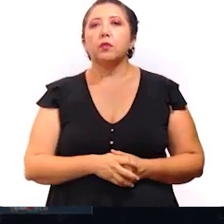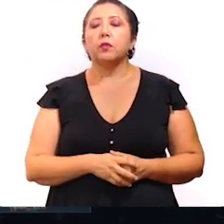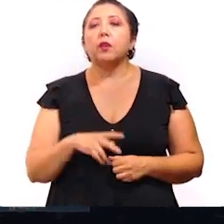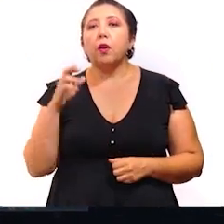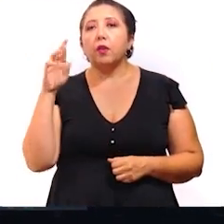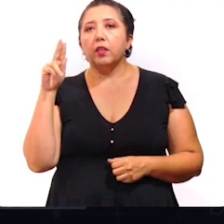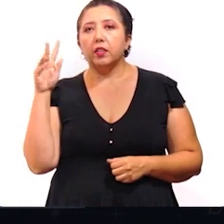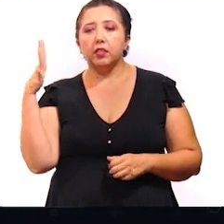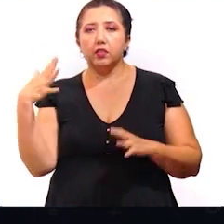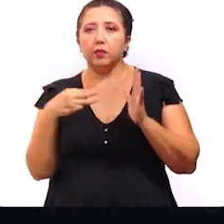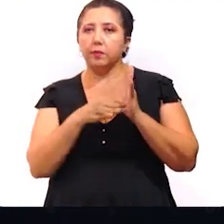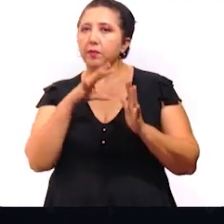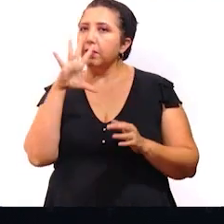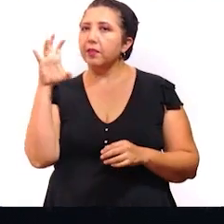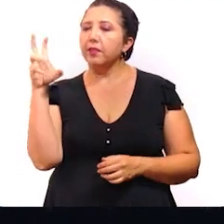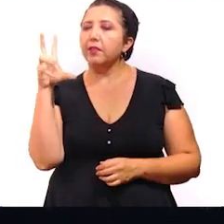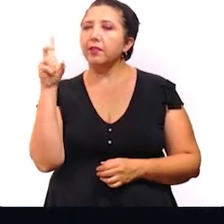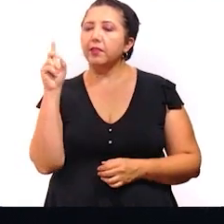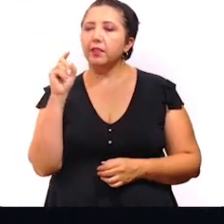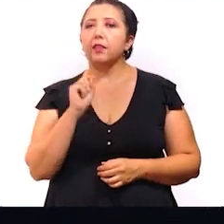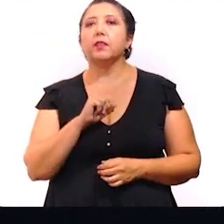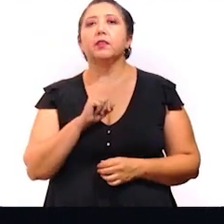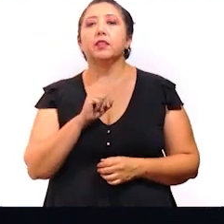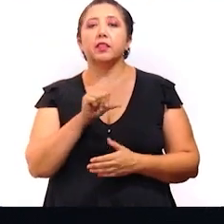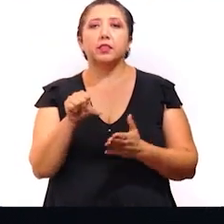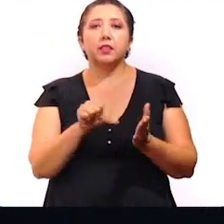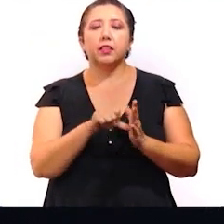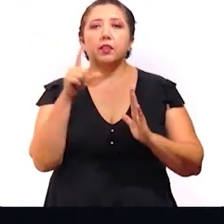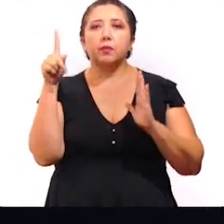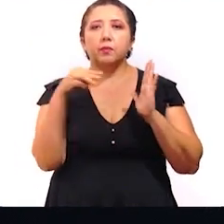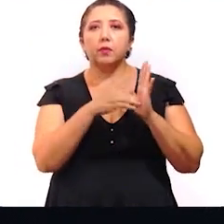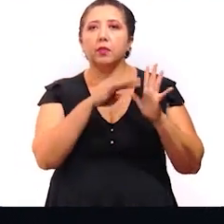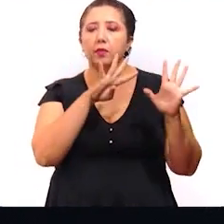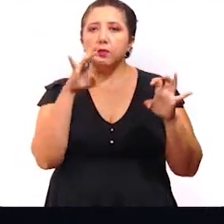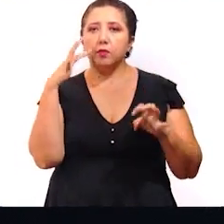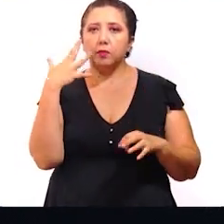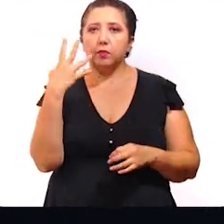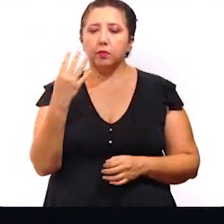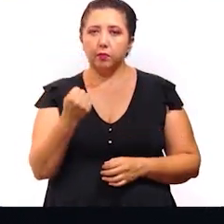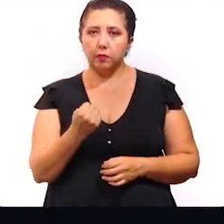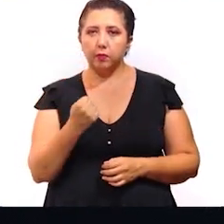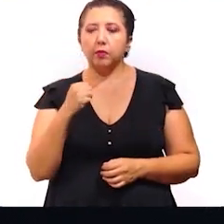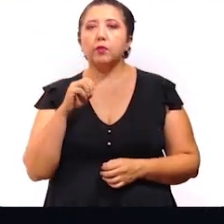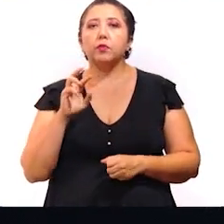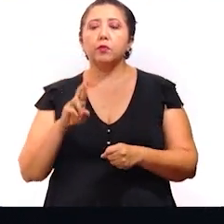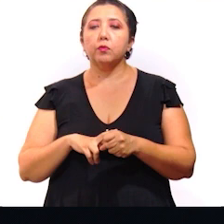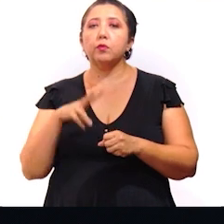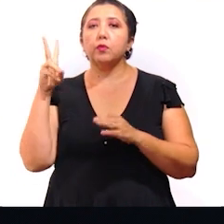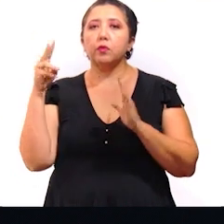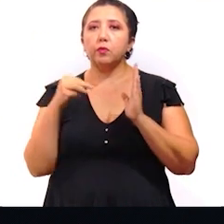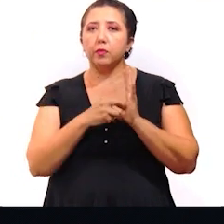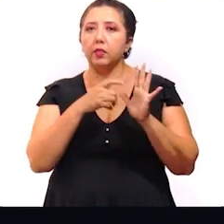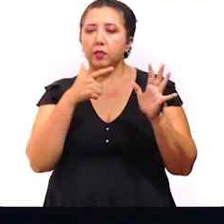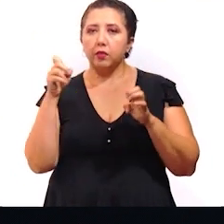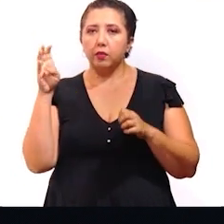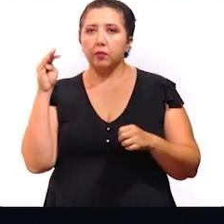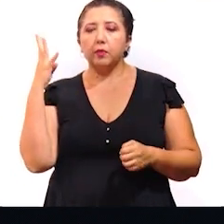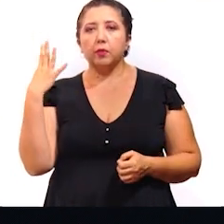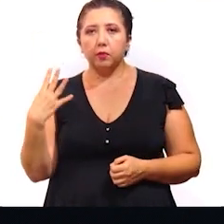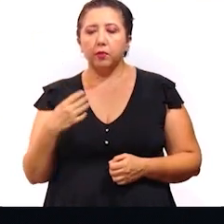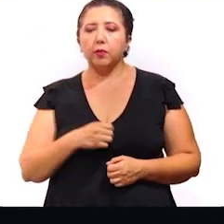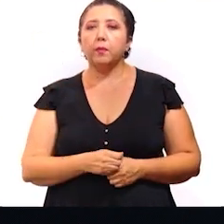en la zona centro 1 mil 959, en la zona sur 2 mil 794